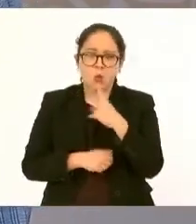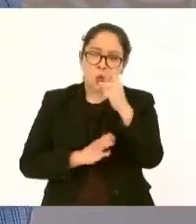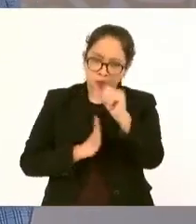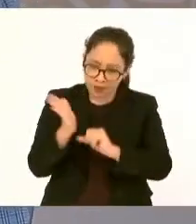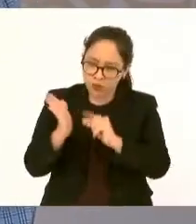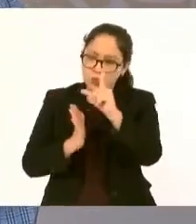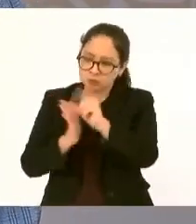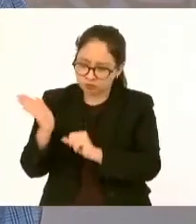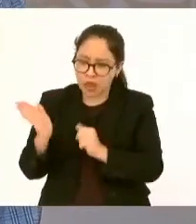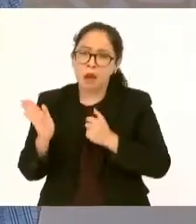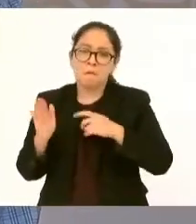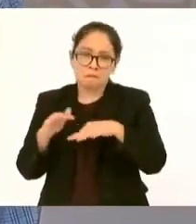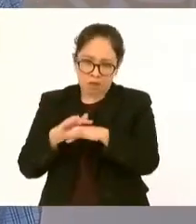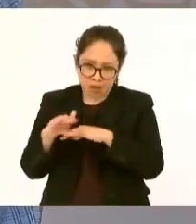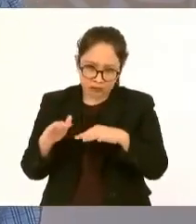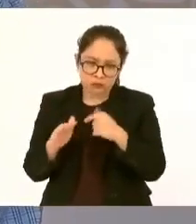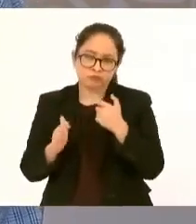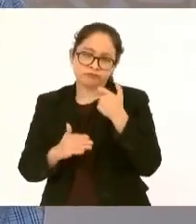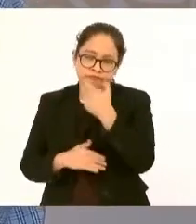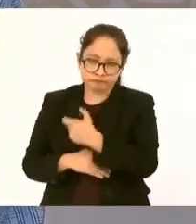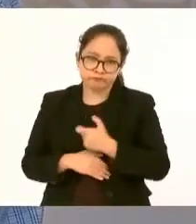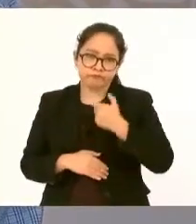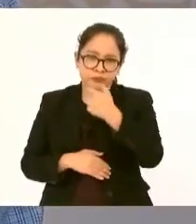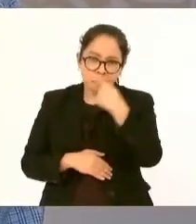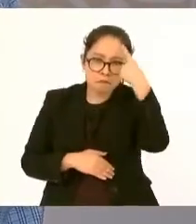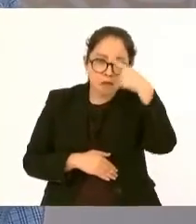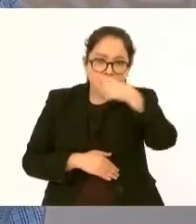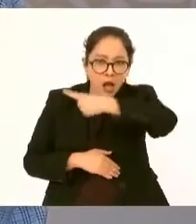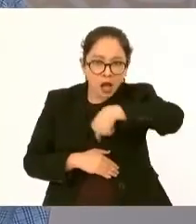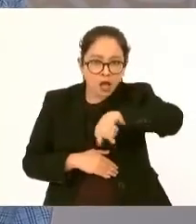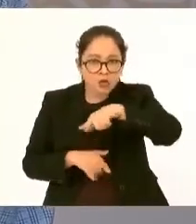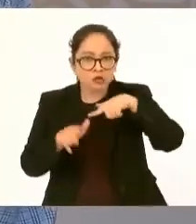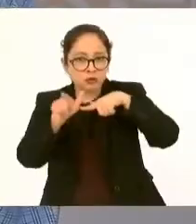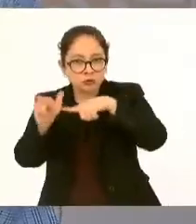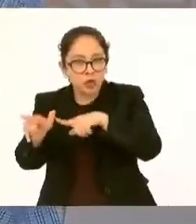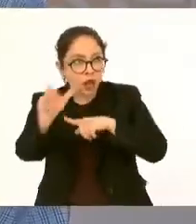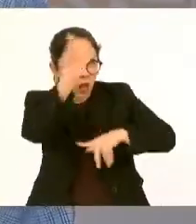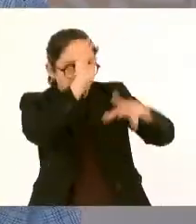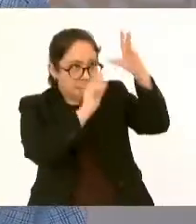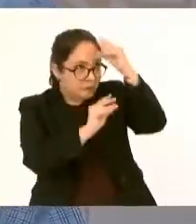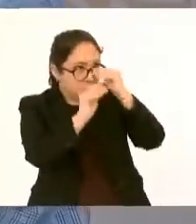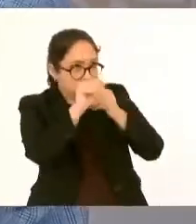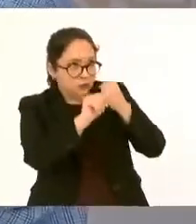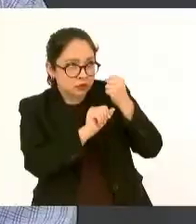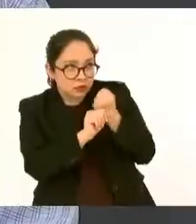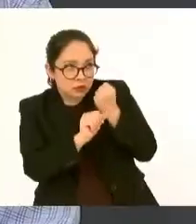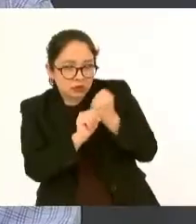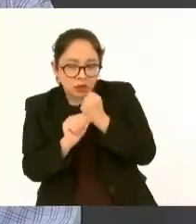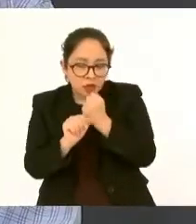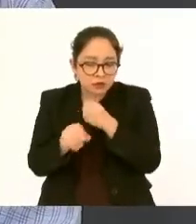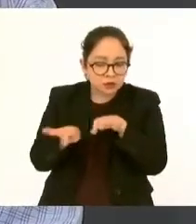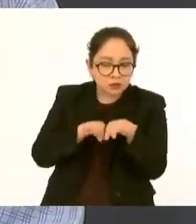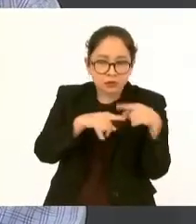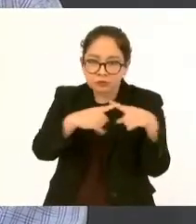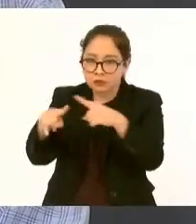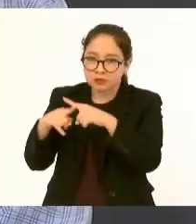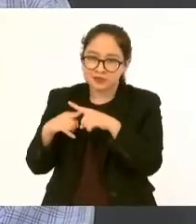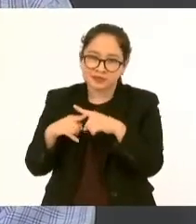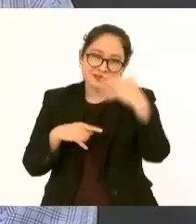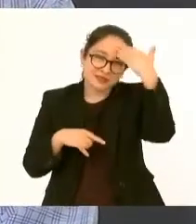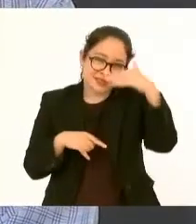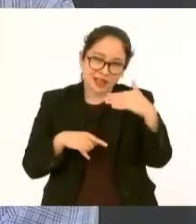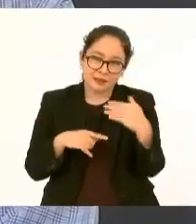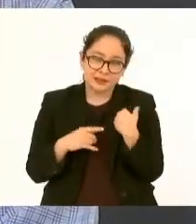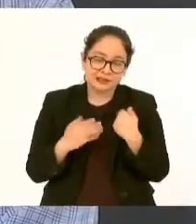que se vayan formando y que no sean enganchados por la